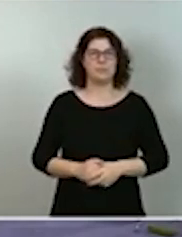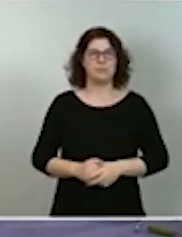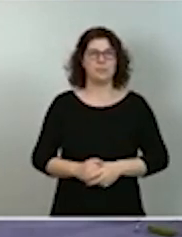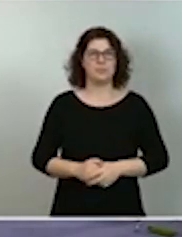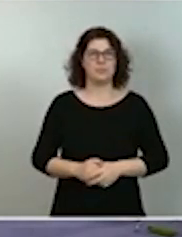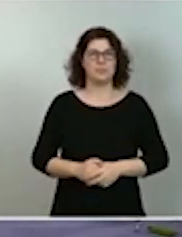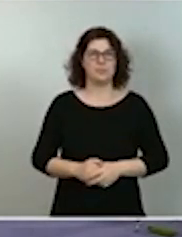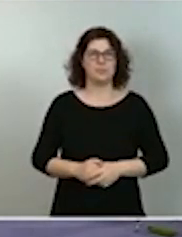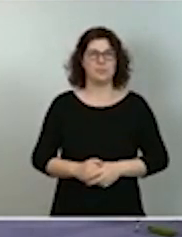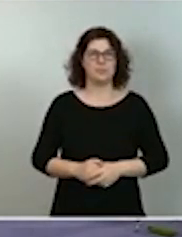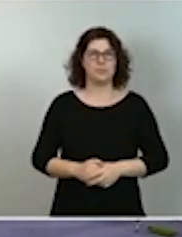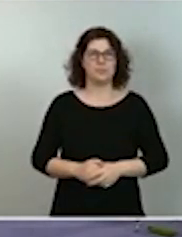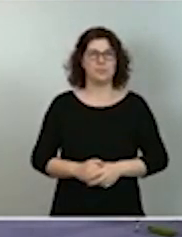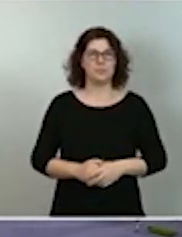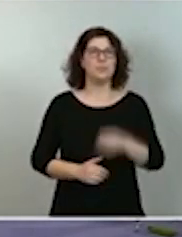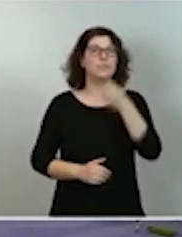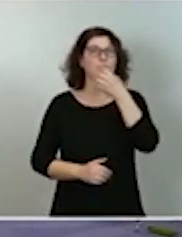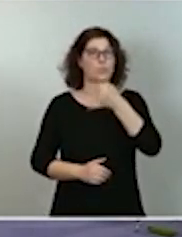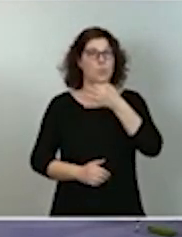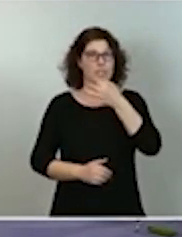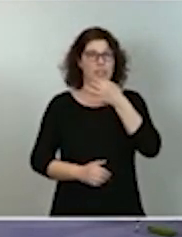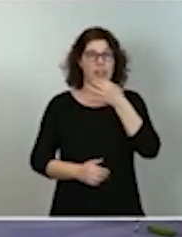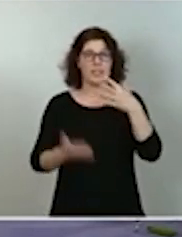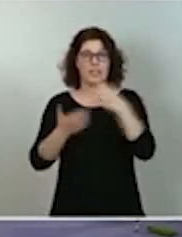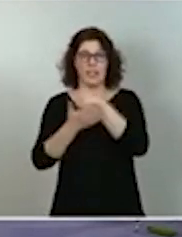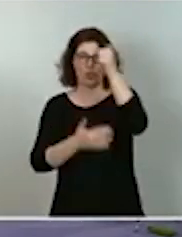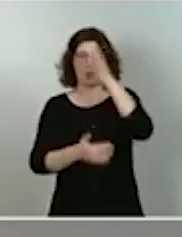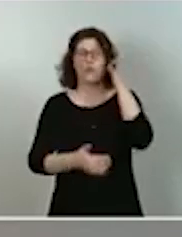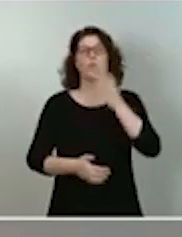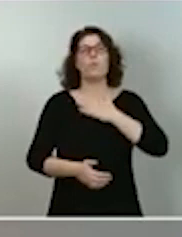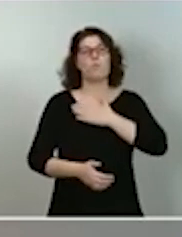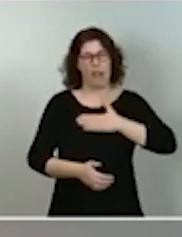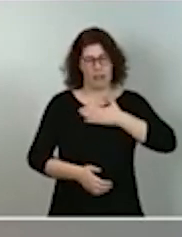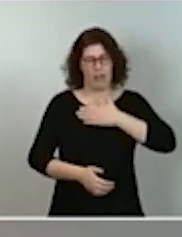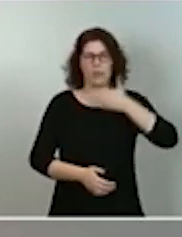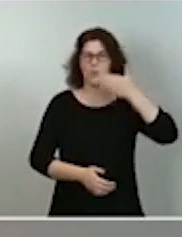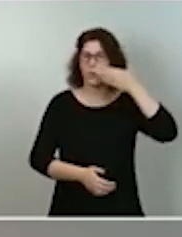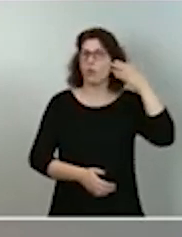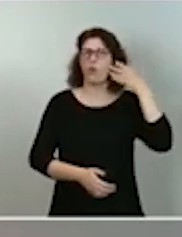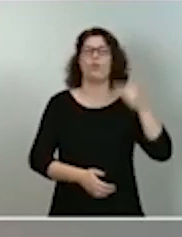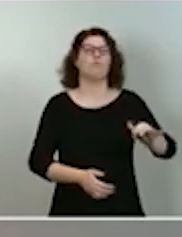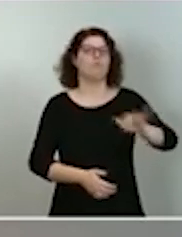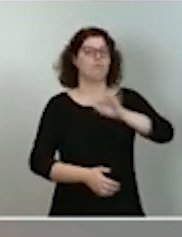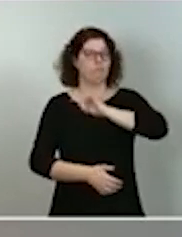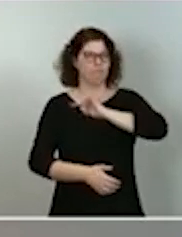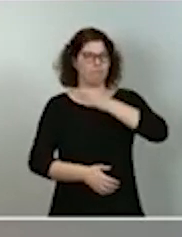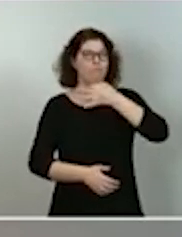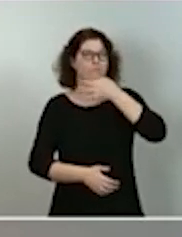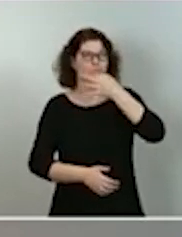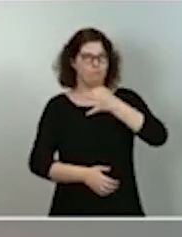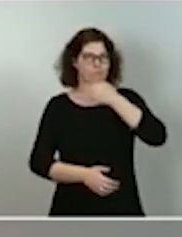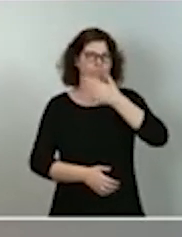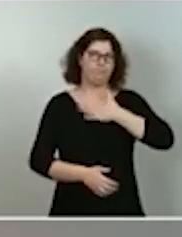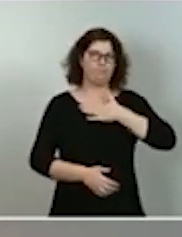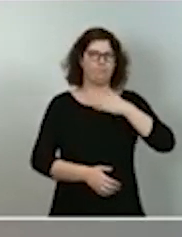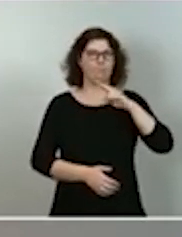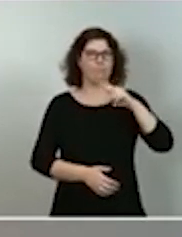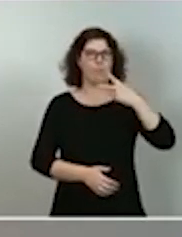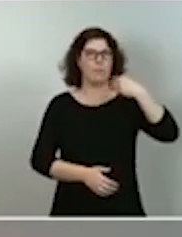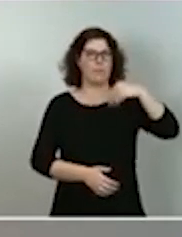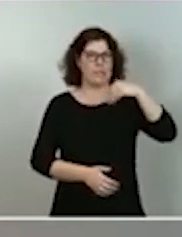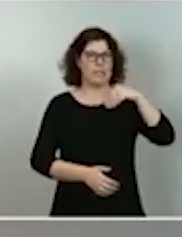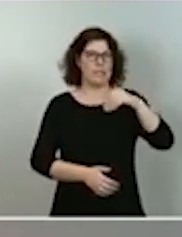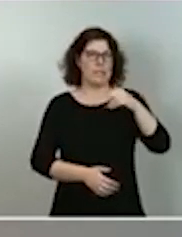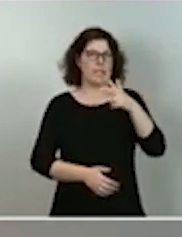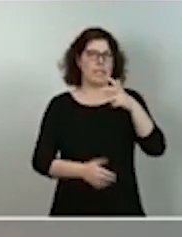Buenas tardes a todos y a todas. Un placer y un honor tomar la palabra como vicepresidente de Derechos Sociales y Agenda 2030 de